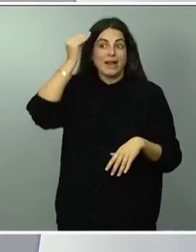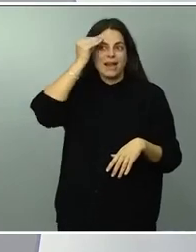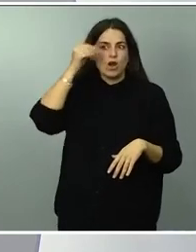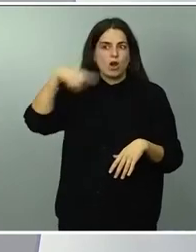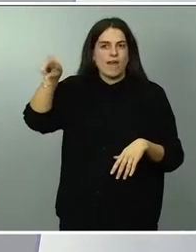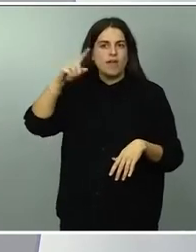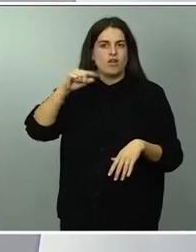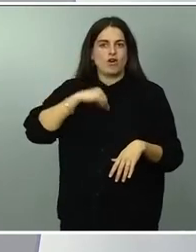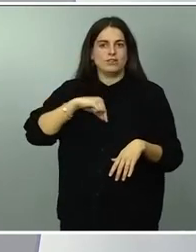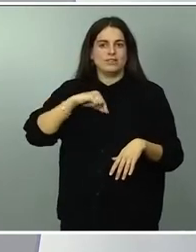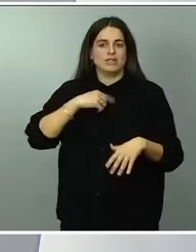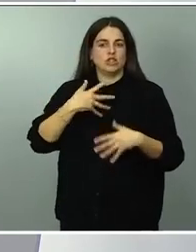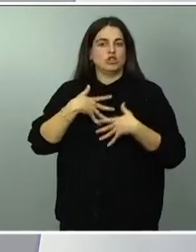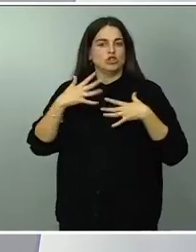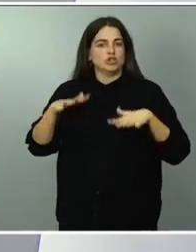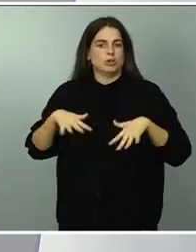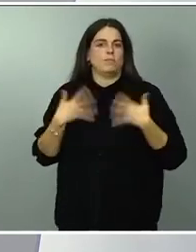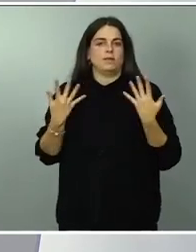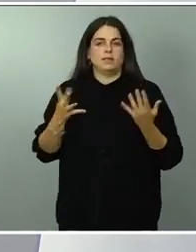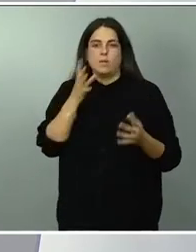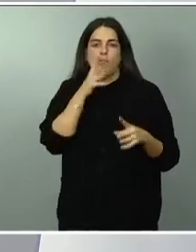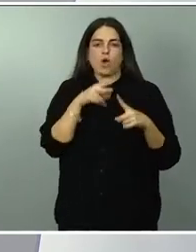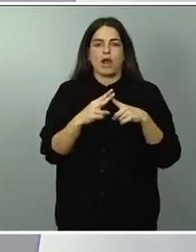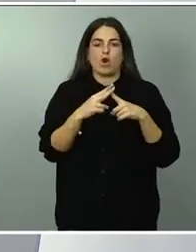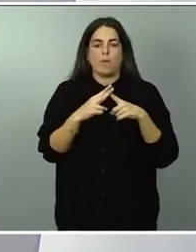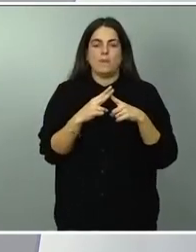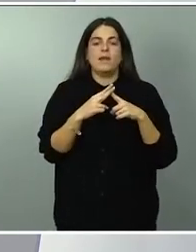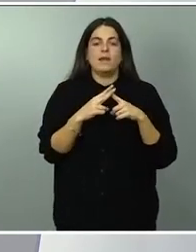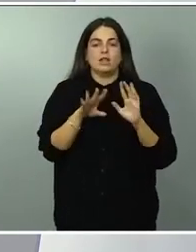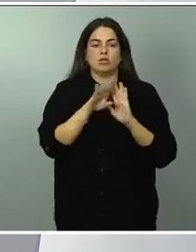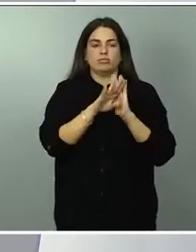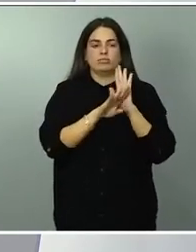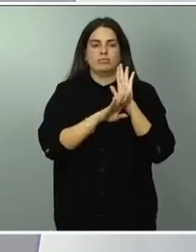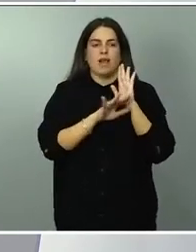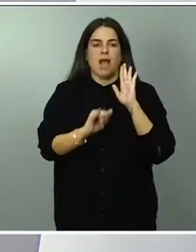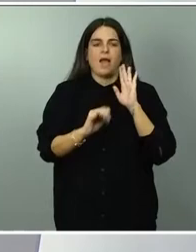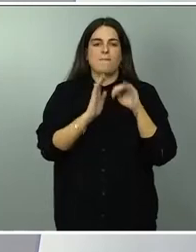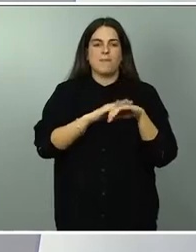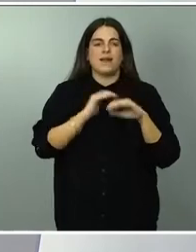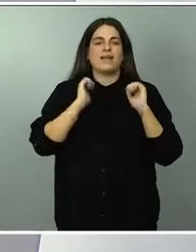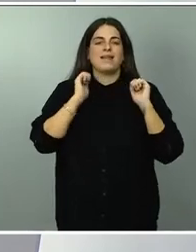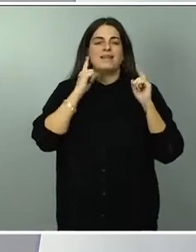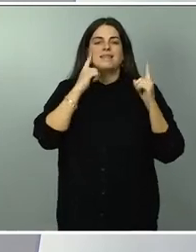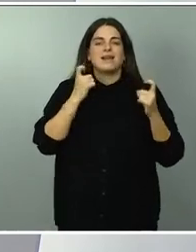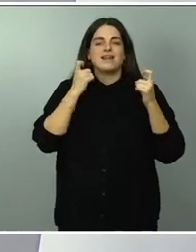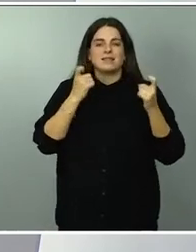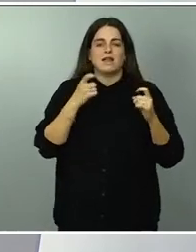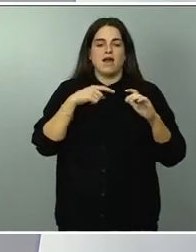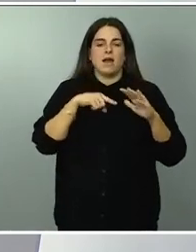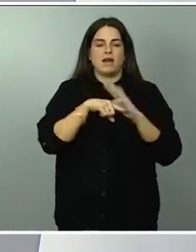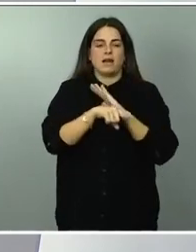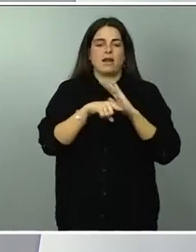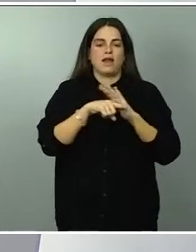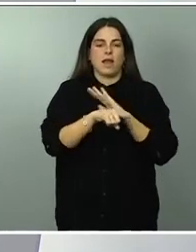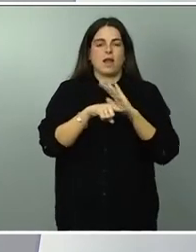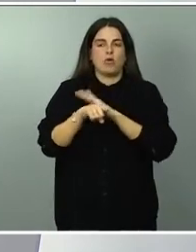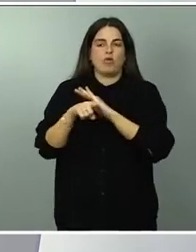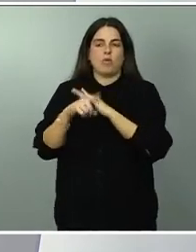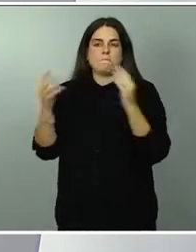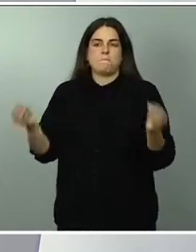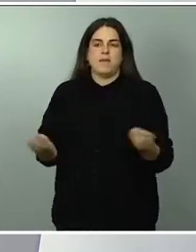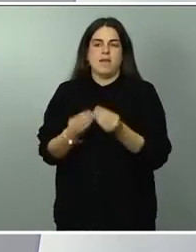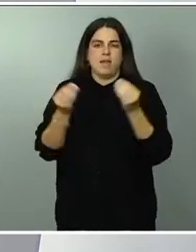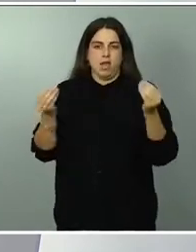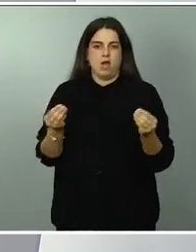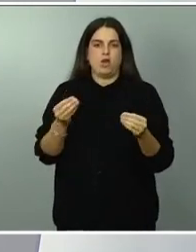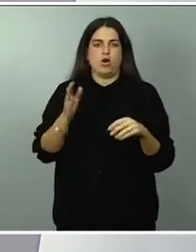todos los instrumentos que el gobierno de España ha puesto en marcha para permitir una mejor ejecución de los fondos europeos y un control muy riguroso